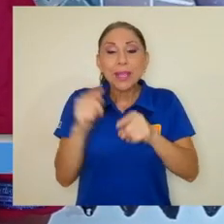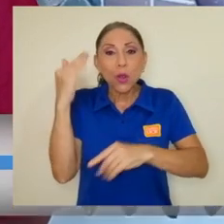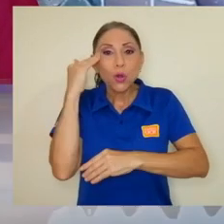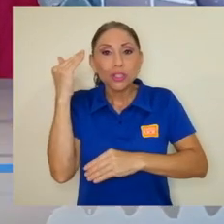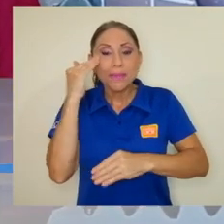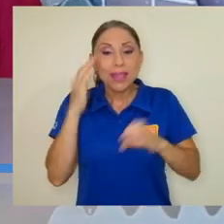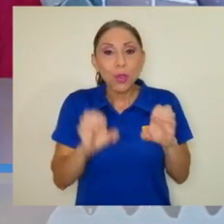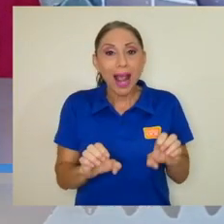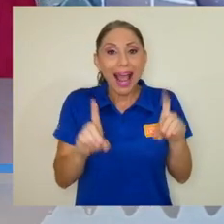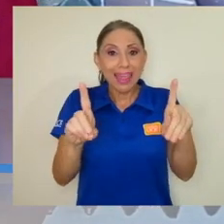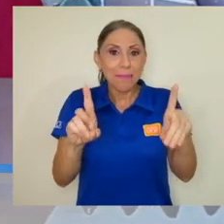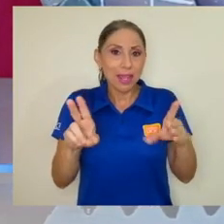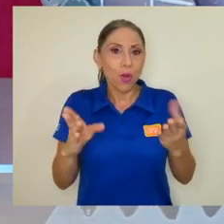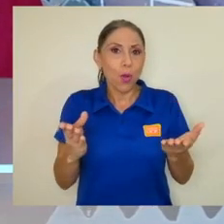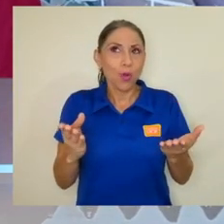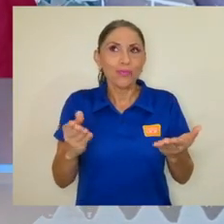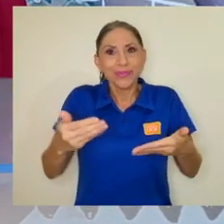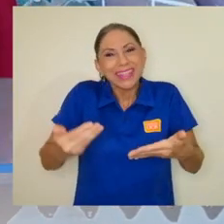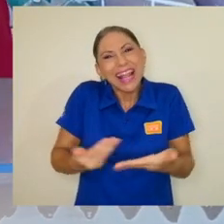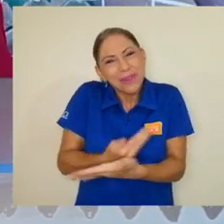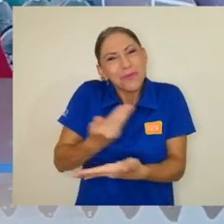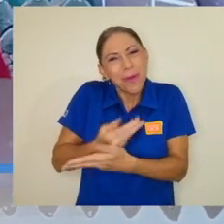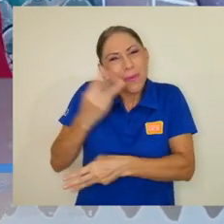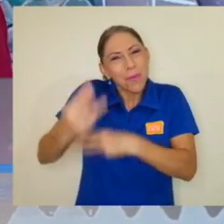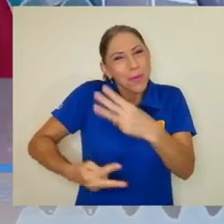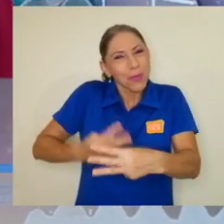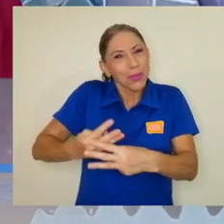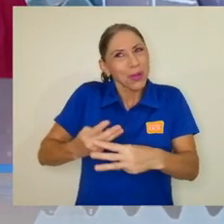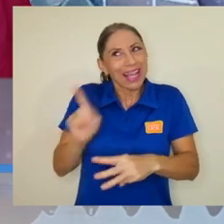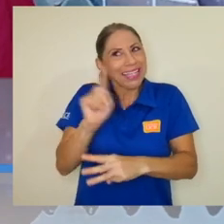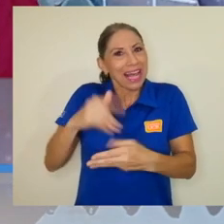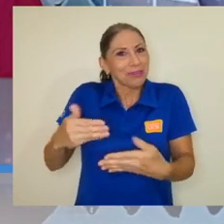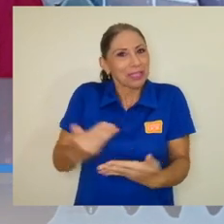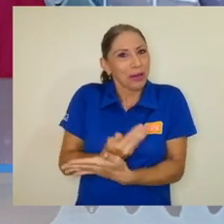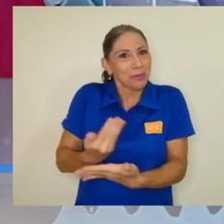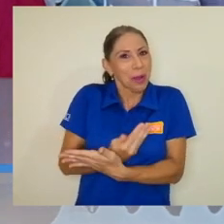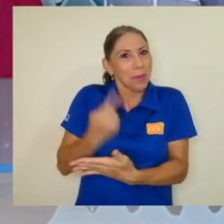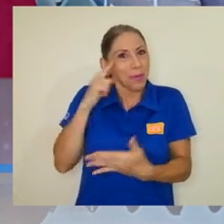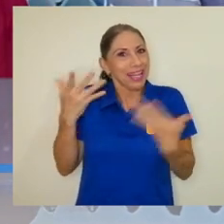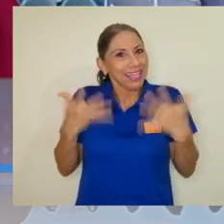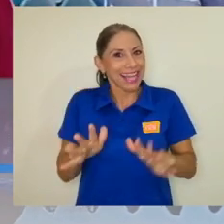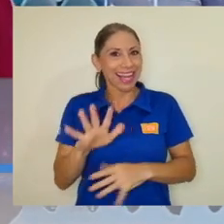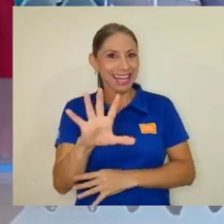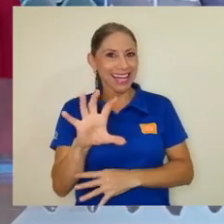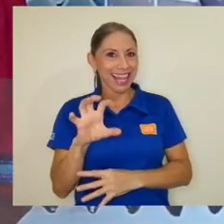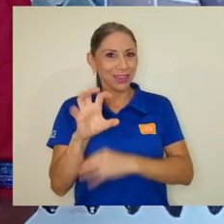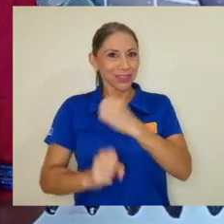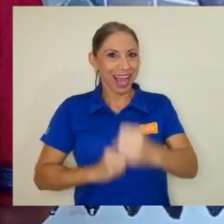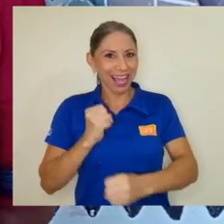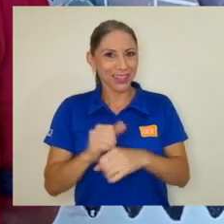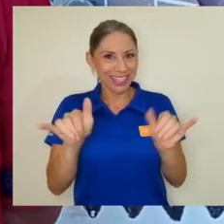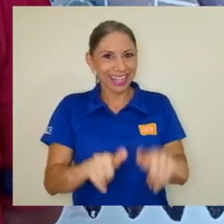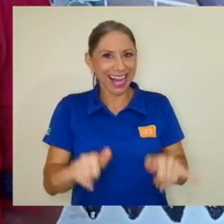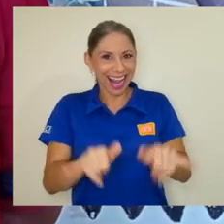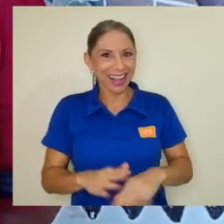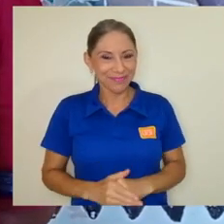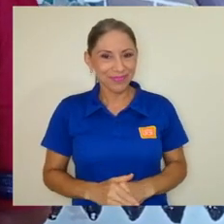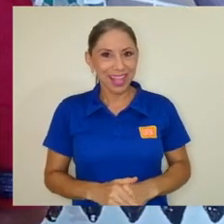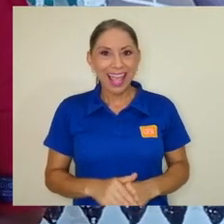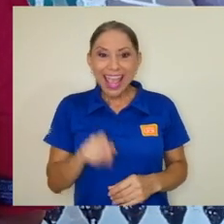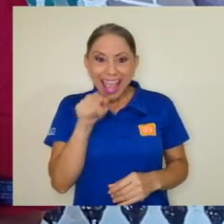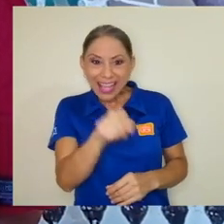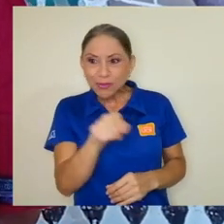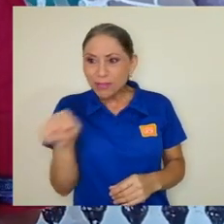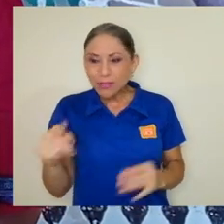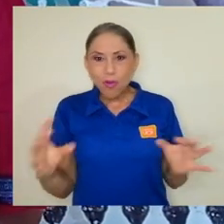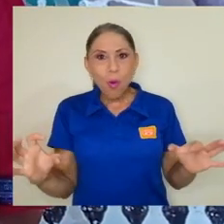académico y a memoria del nuevo mundo, que ya no es tan nuevo porque ya tienen 500 años de estar acá, es una combinación